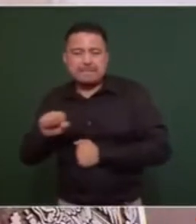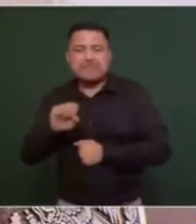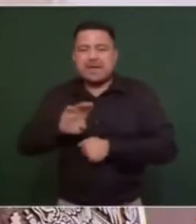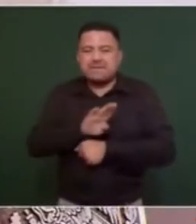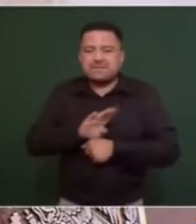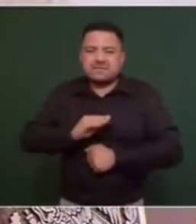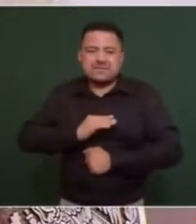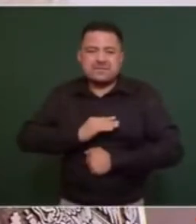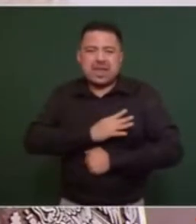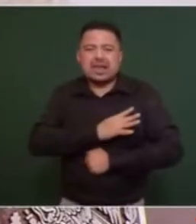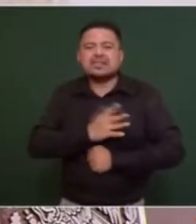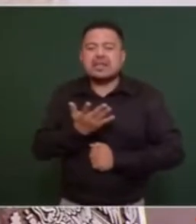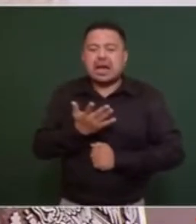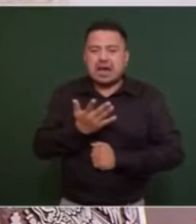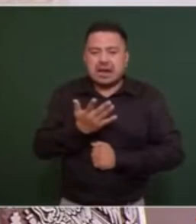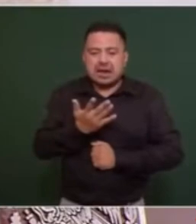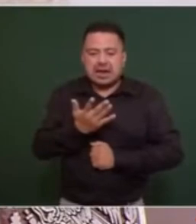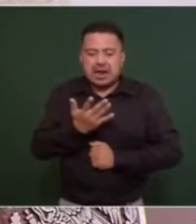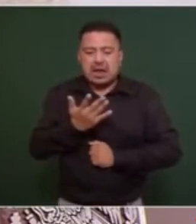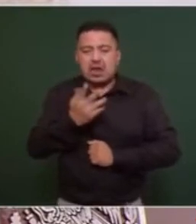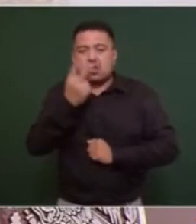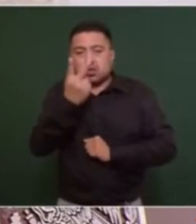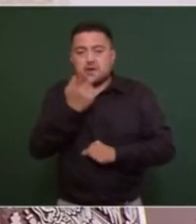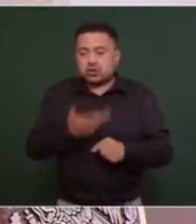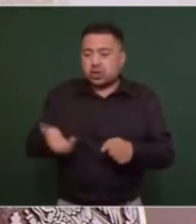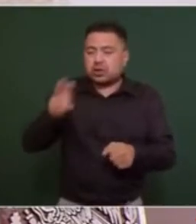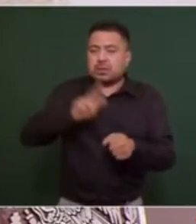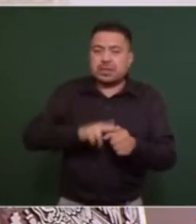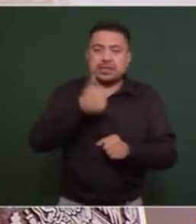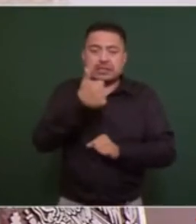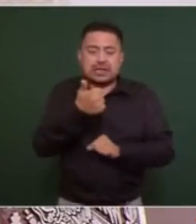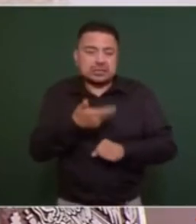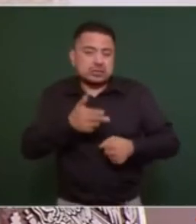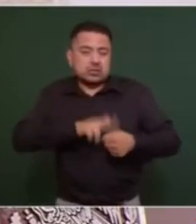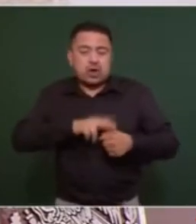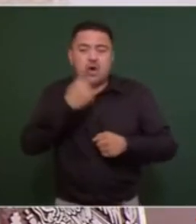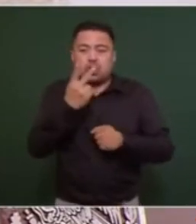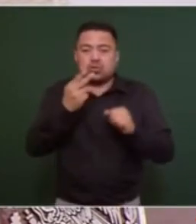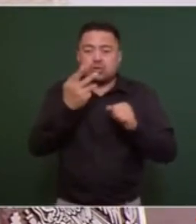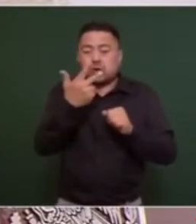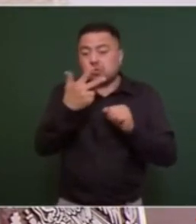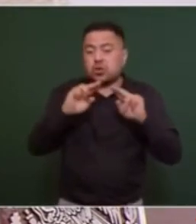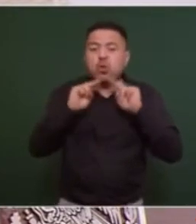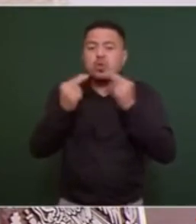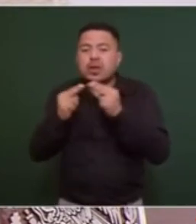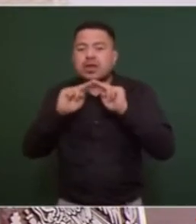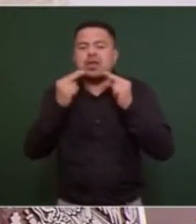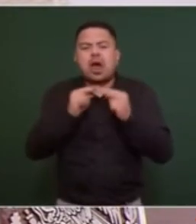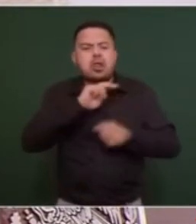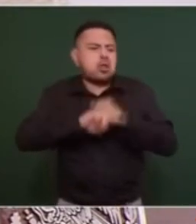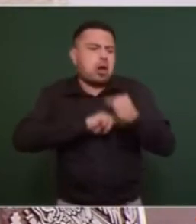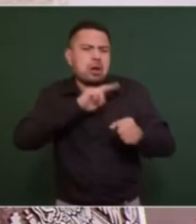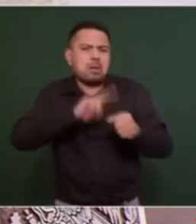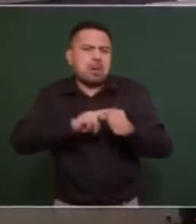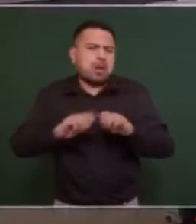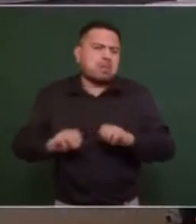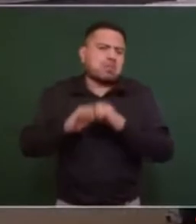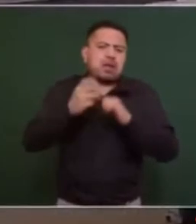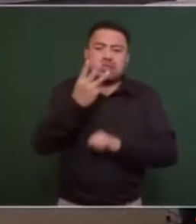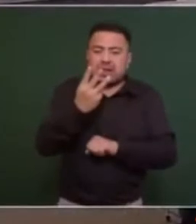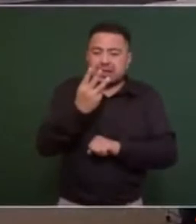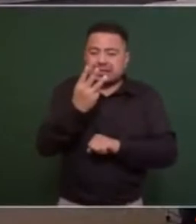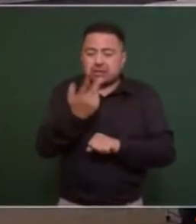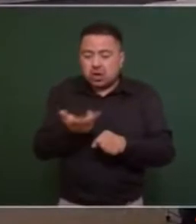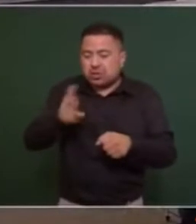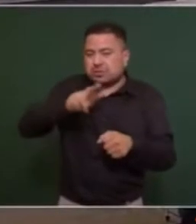unidades tuvieron daño severo, 2 hospitales y 6 clínicas, 8 unidades tuvieron daño moderado, 3 hospitales